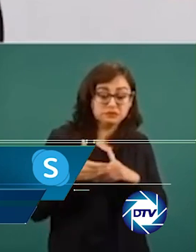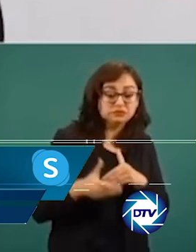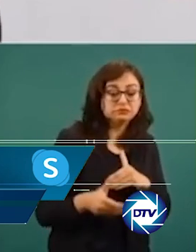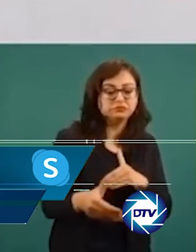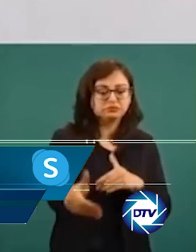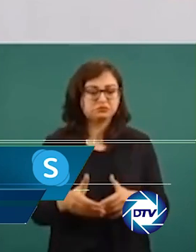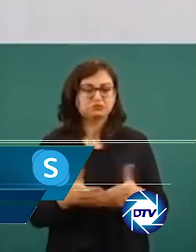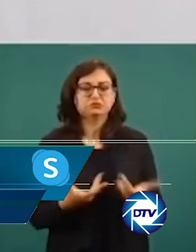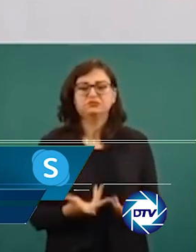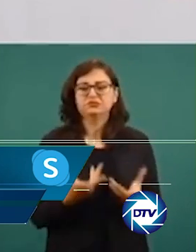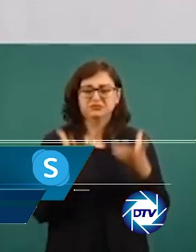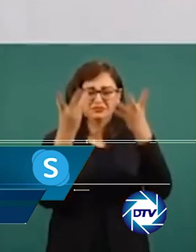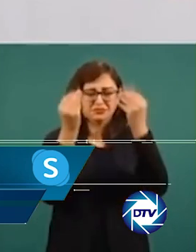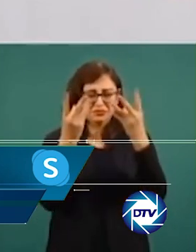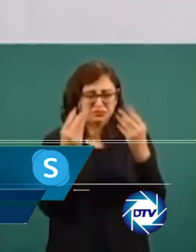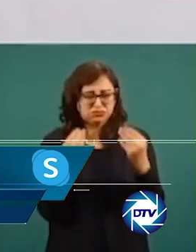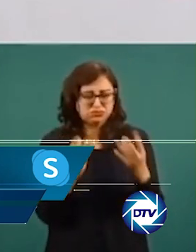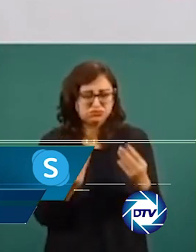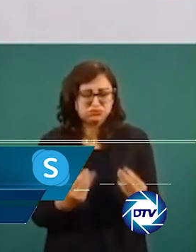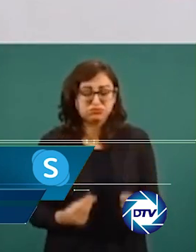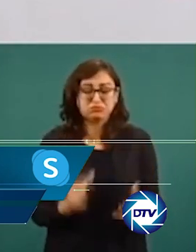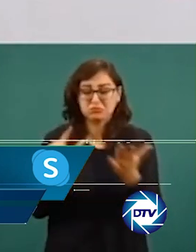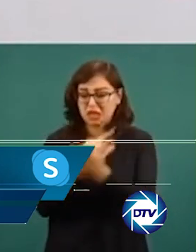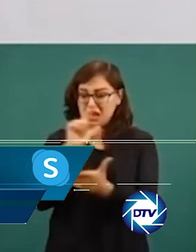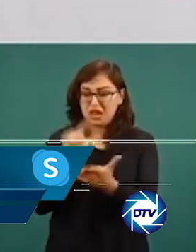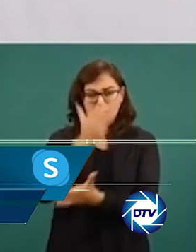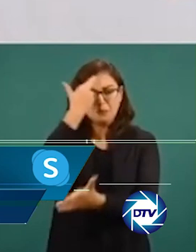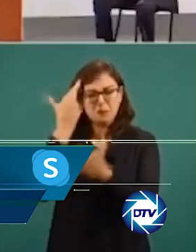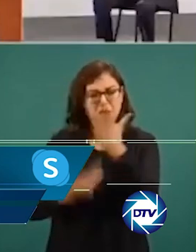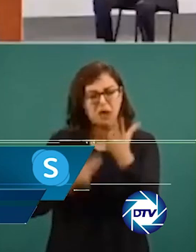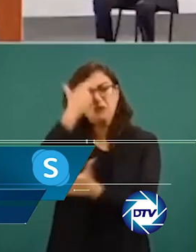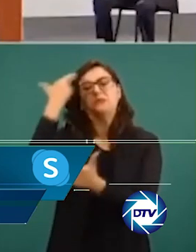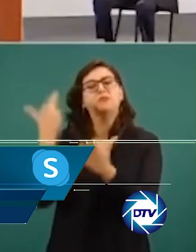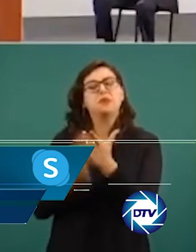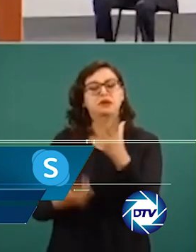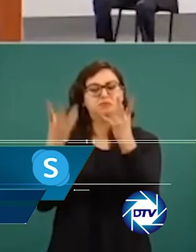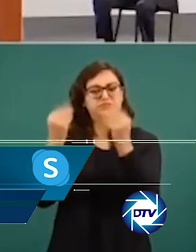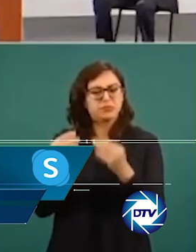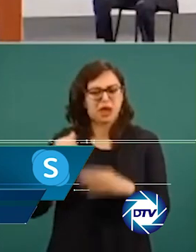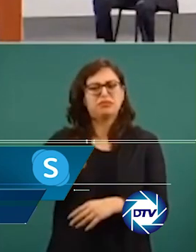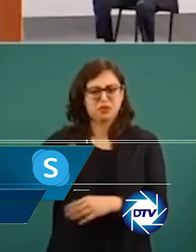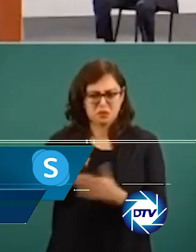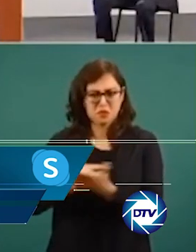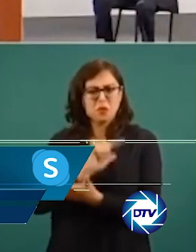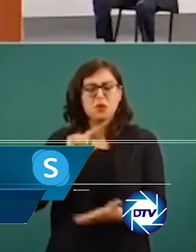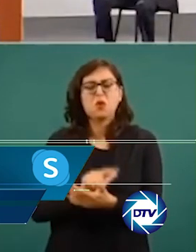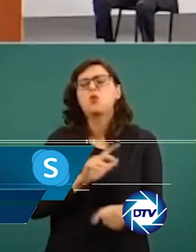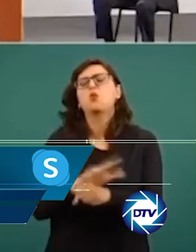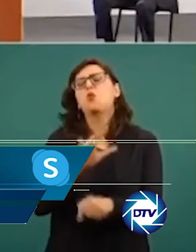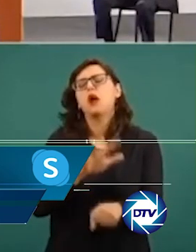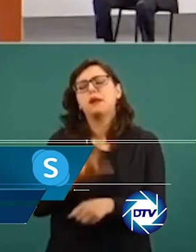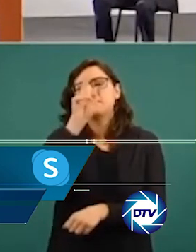según él, se había cometido durante la conquista y a pedir disculpas por ello. Pero esta polémica de la carta se dio unos días después del viaje